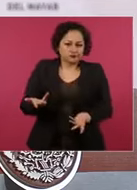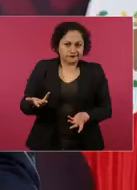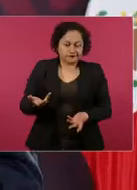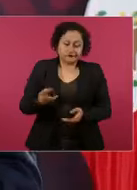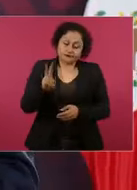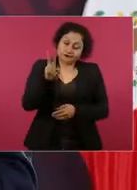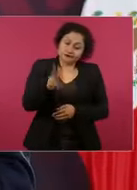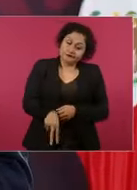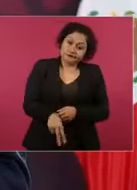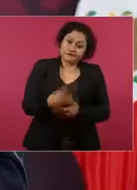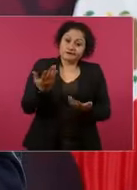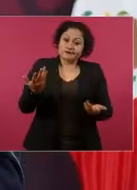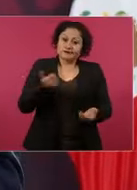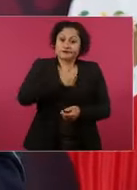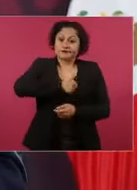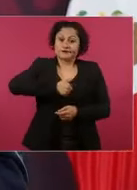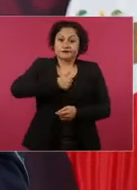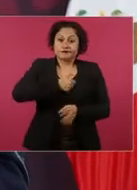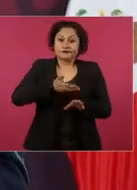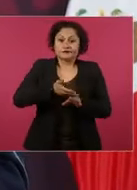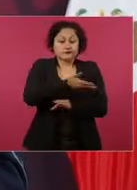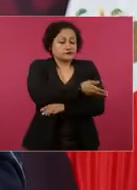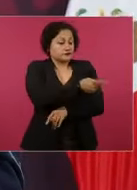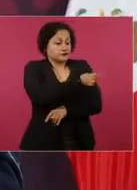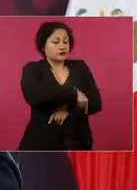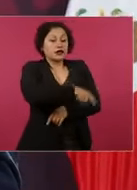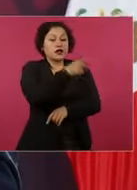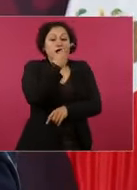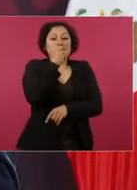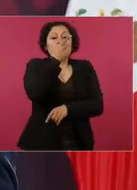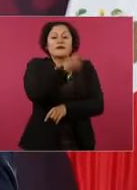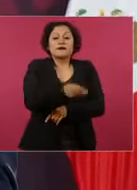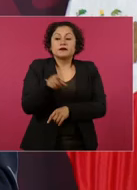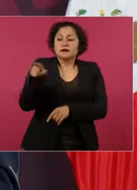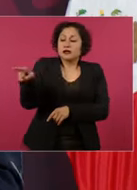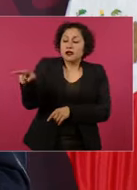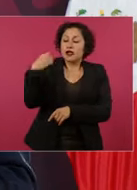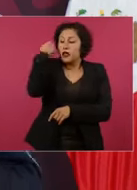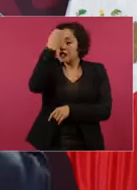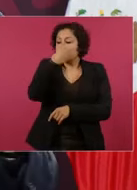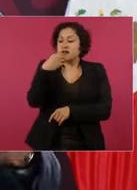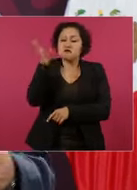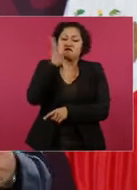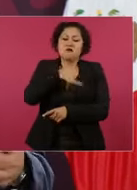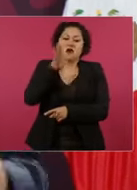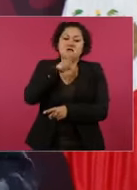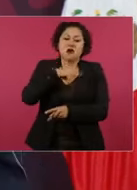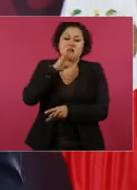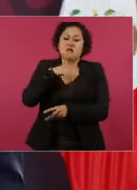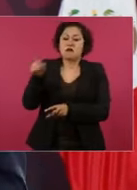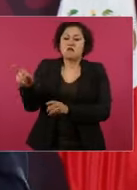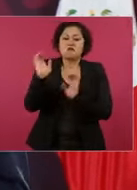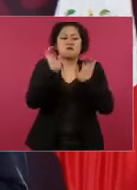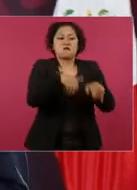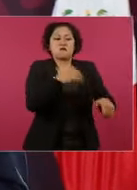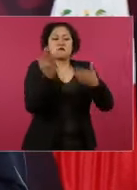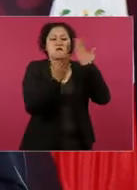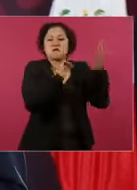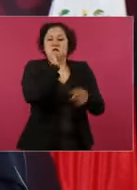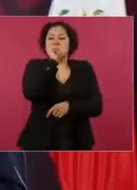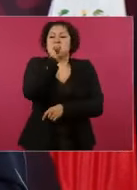la mentira de que no pasaban el examen de admisión, cuando lo cierto es que no había presupuesto suficiente